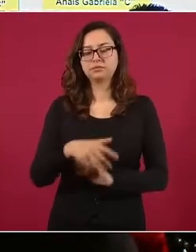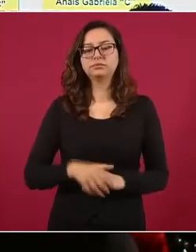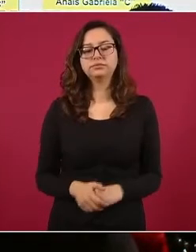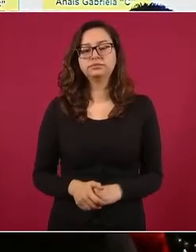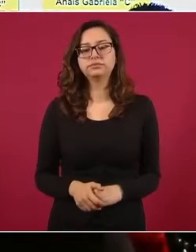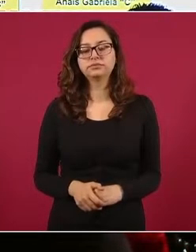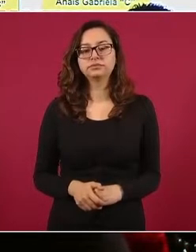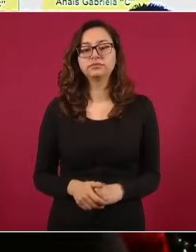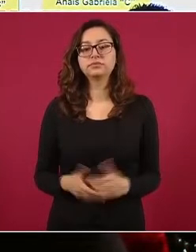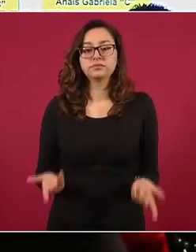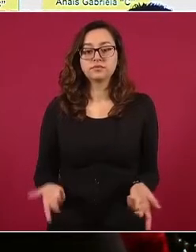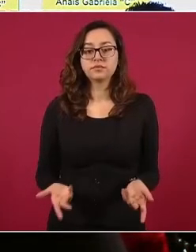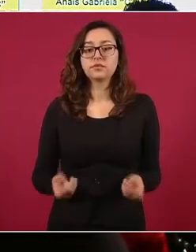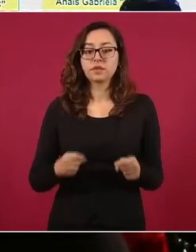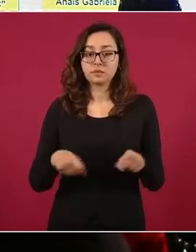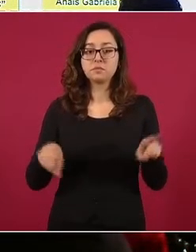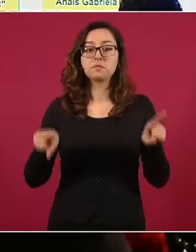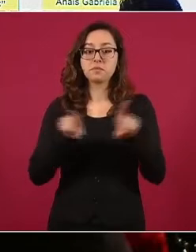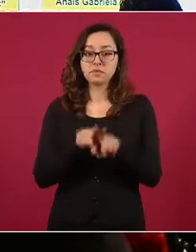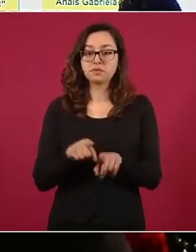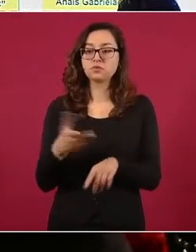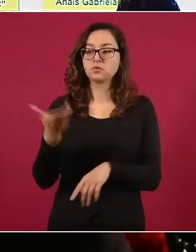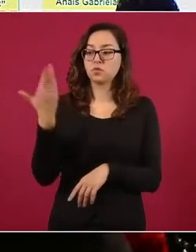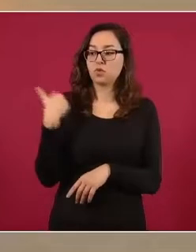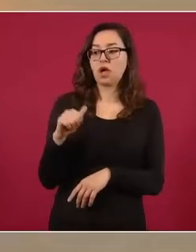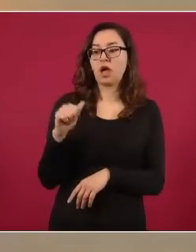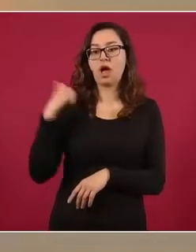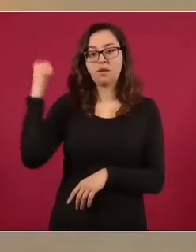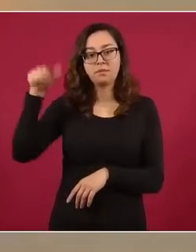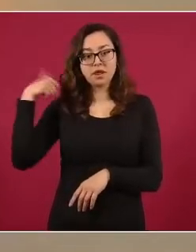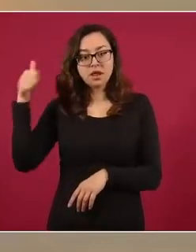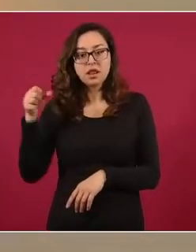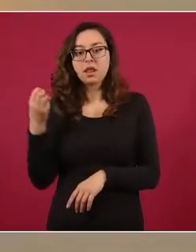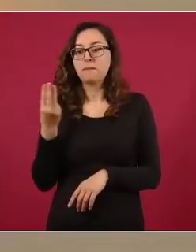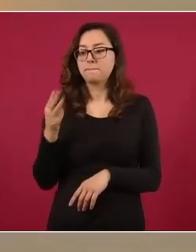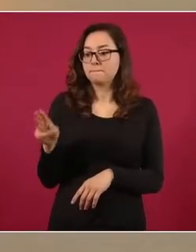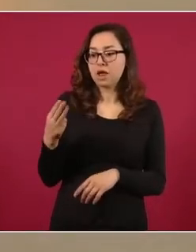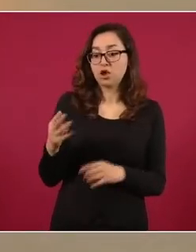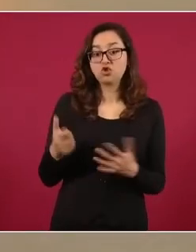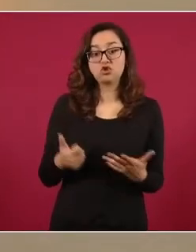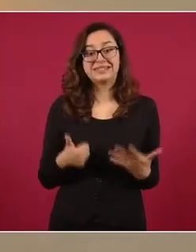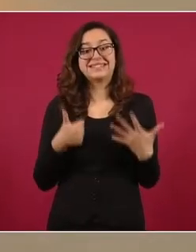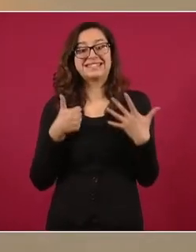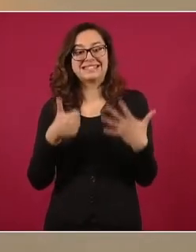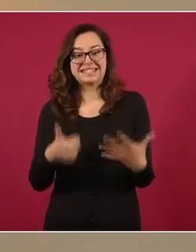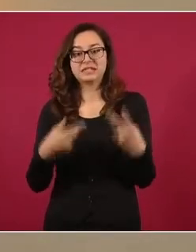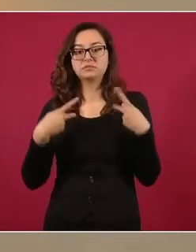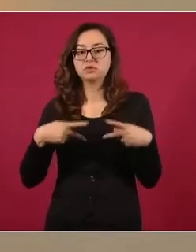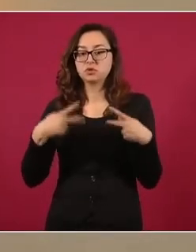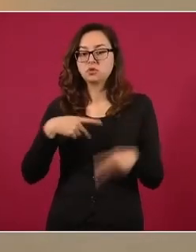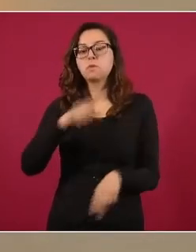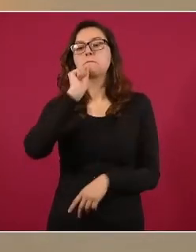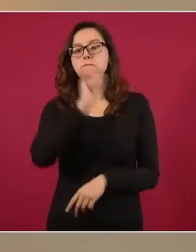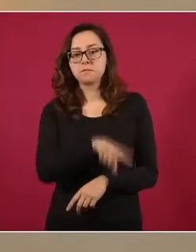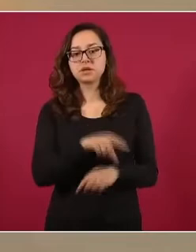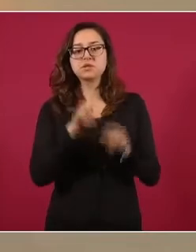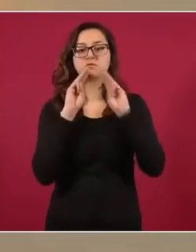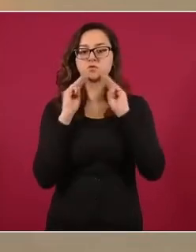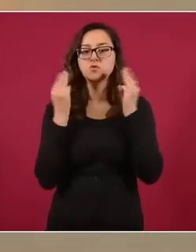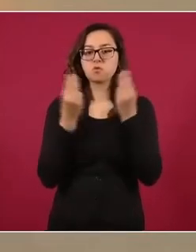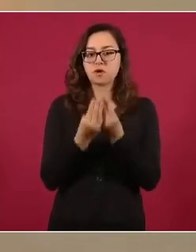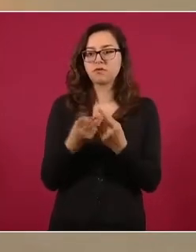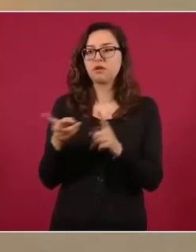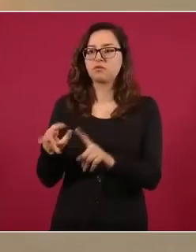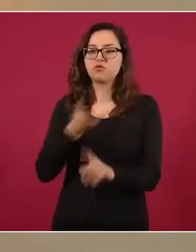ya habían sido detenidos en abril y en mayo otros seis integrantes de esta célula dedicada al